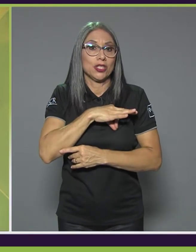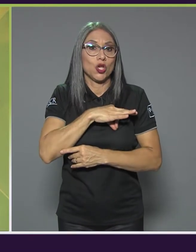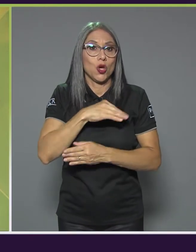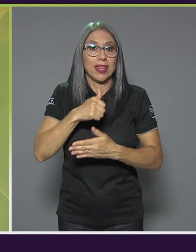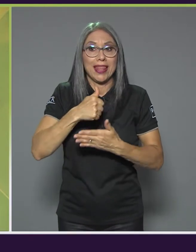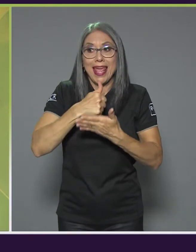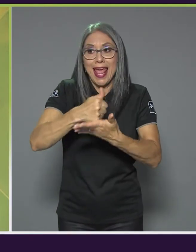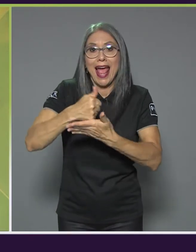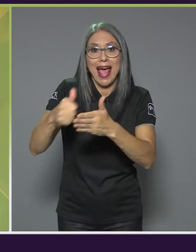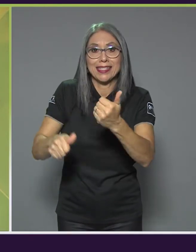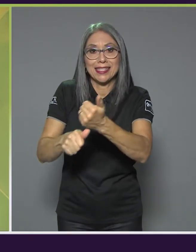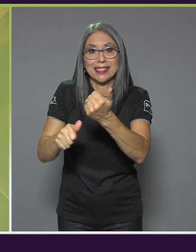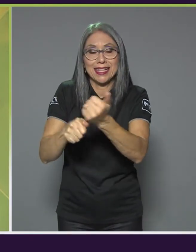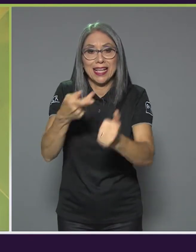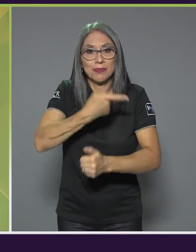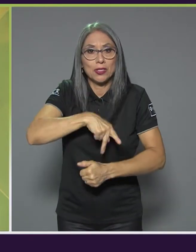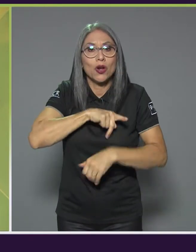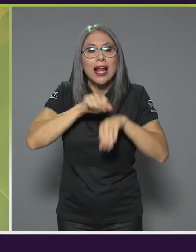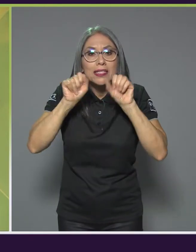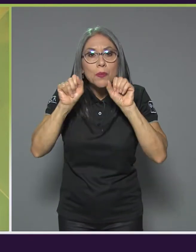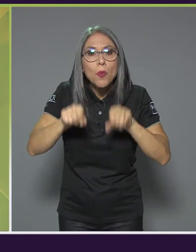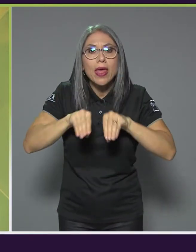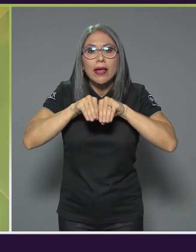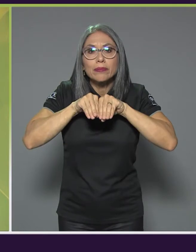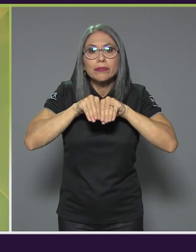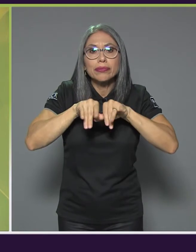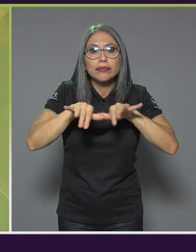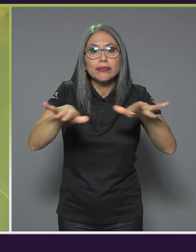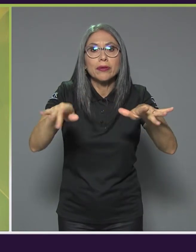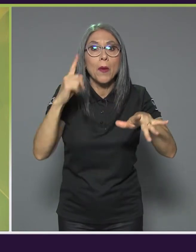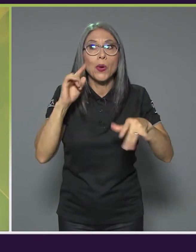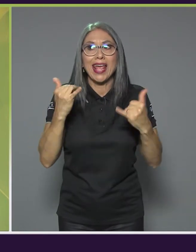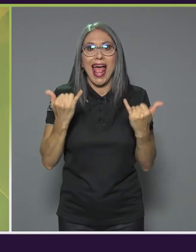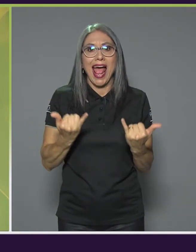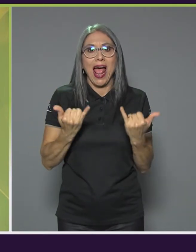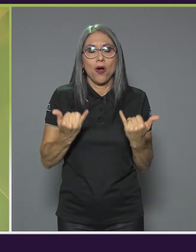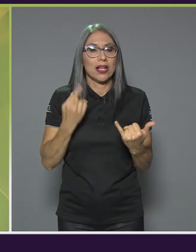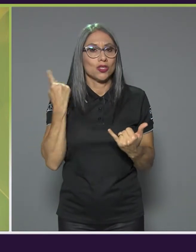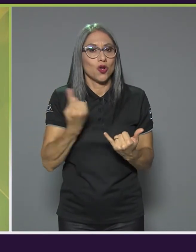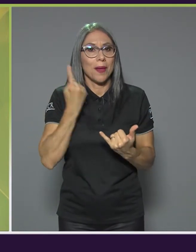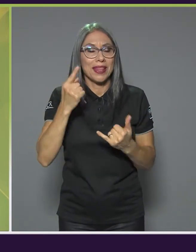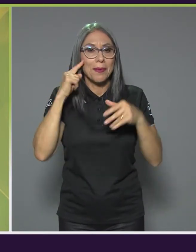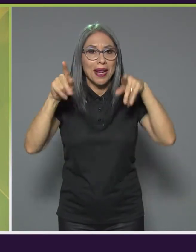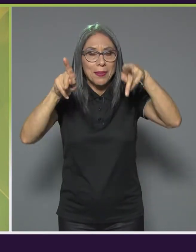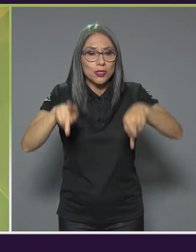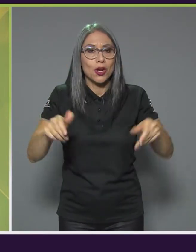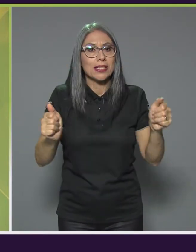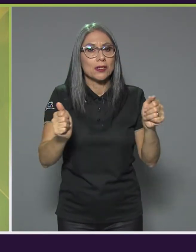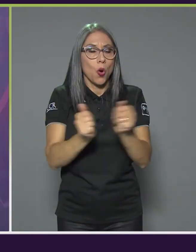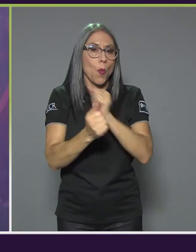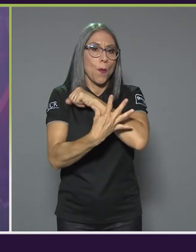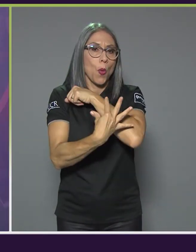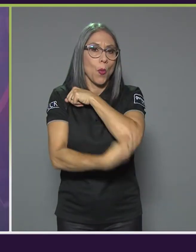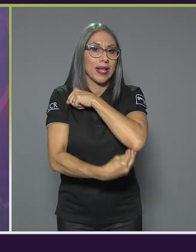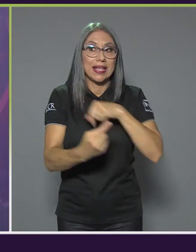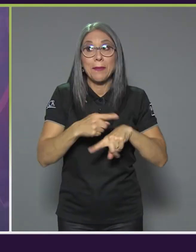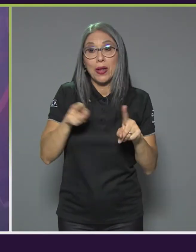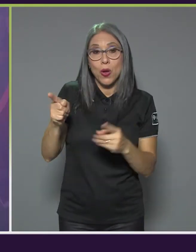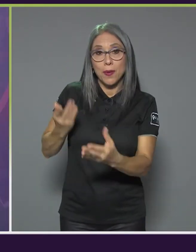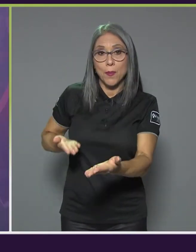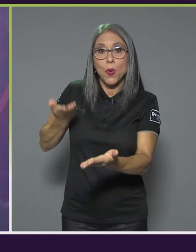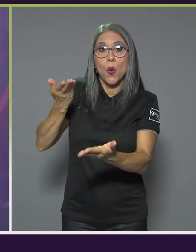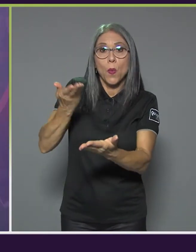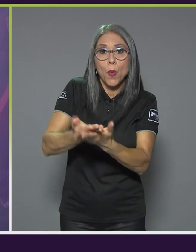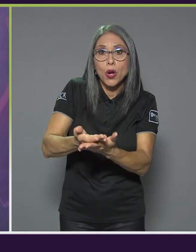personales que al momento, por ahora, es sólo para personas en situación de pobreza y él propone que se amplíe a otros sectores de la